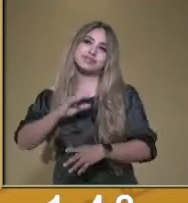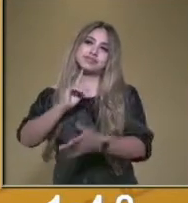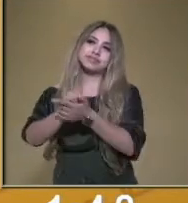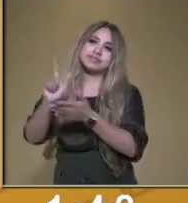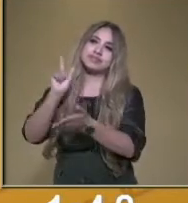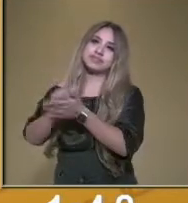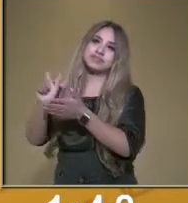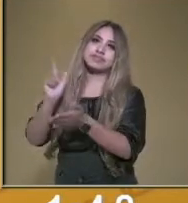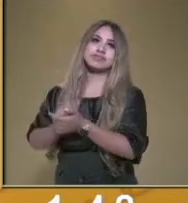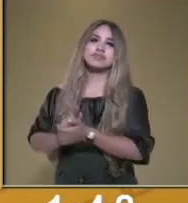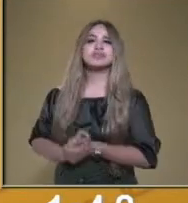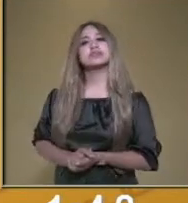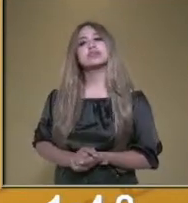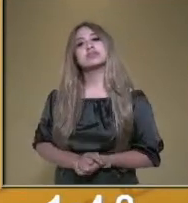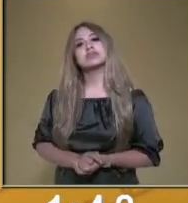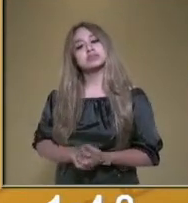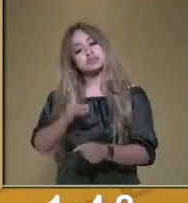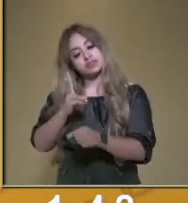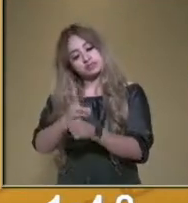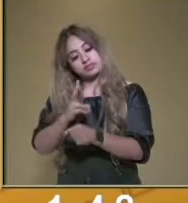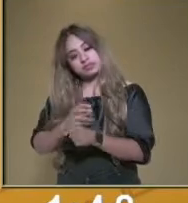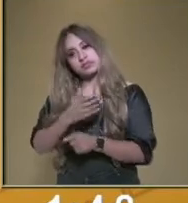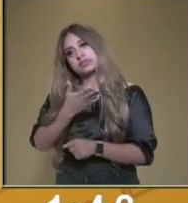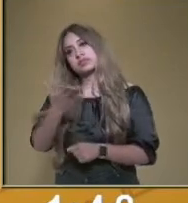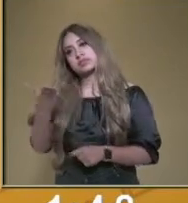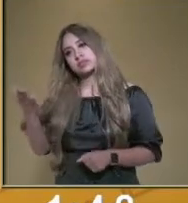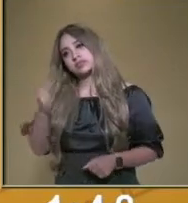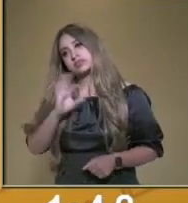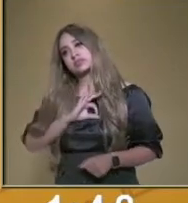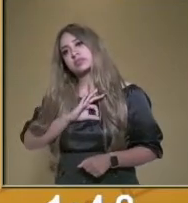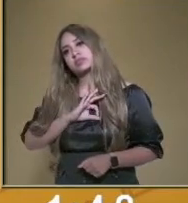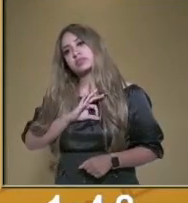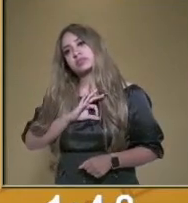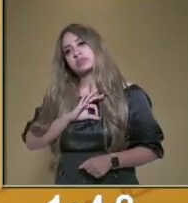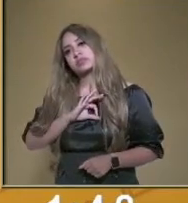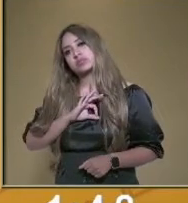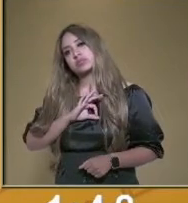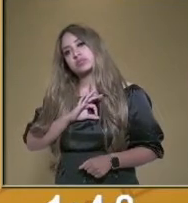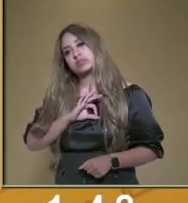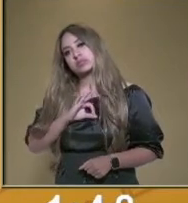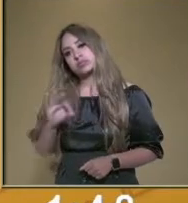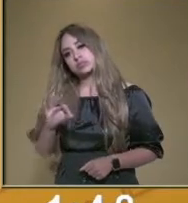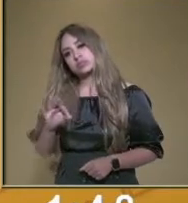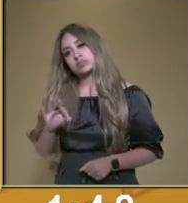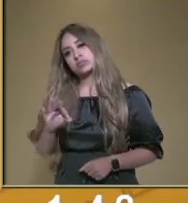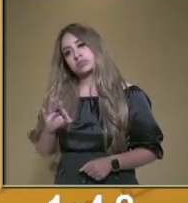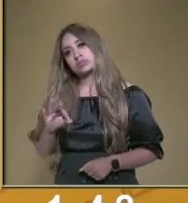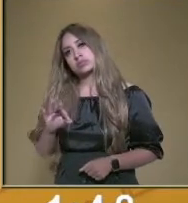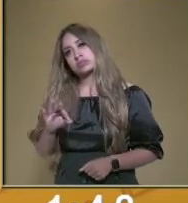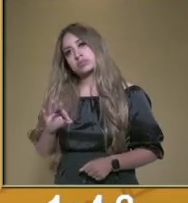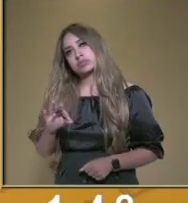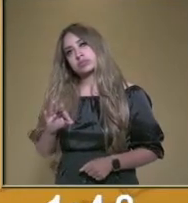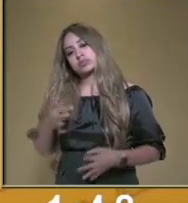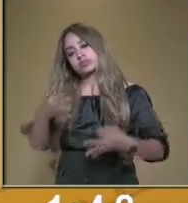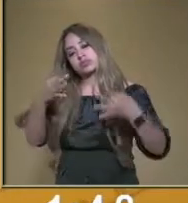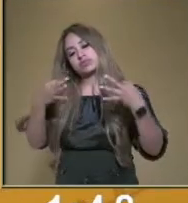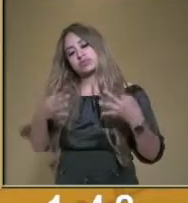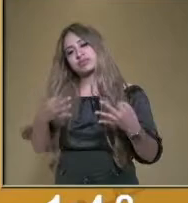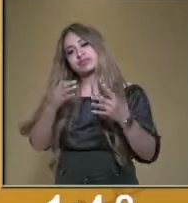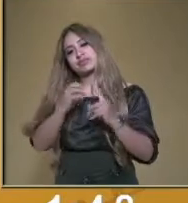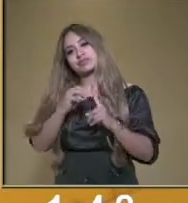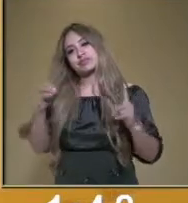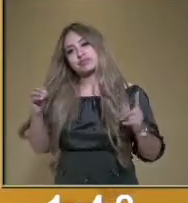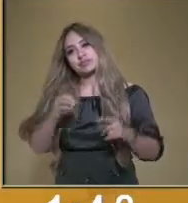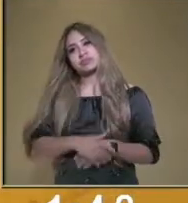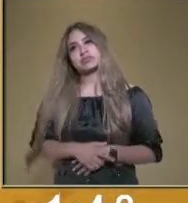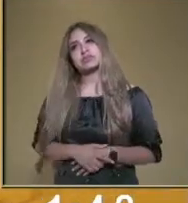Los invito, compañeritos, a que sean de ahora en adelante súper ordenados. ¿Sí?